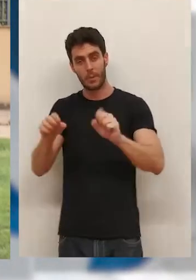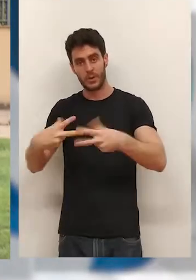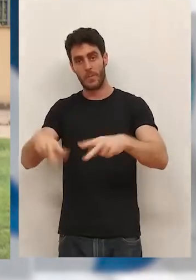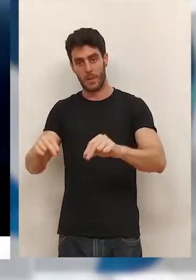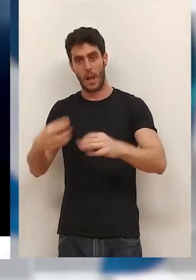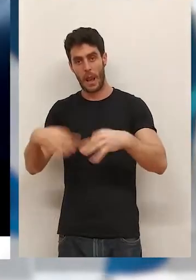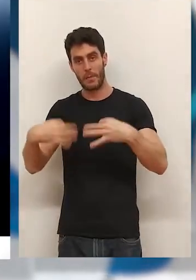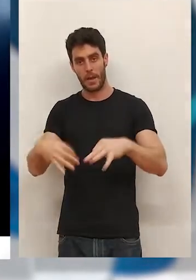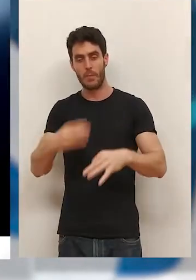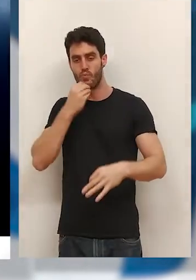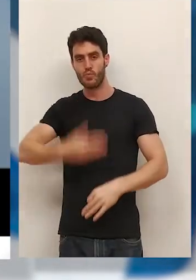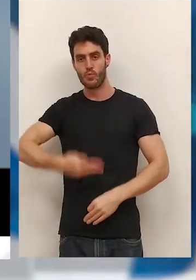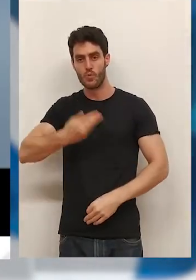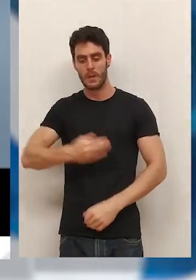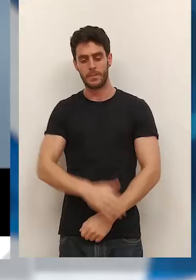años.